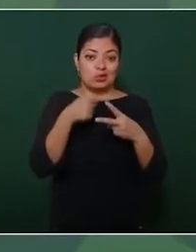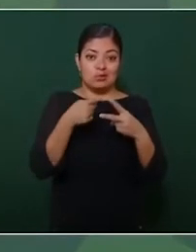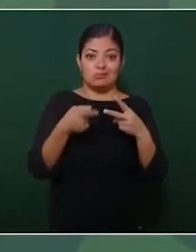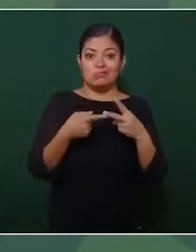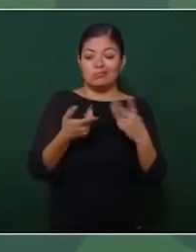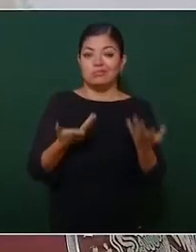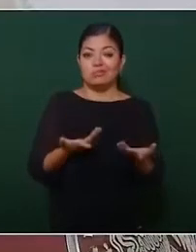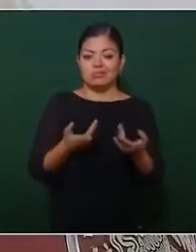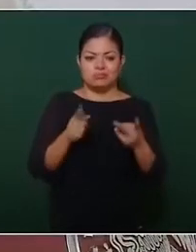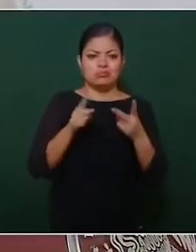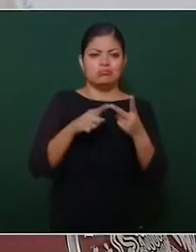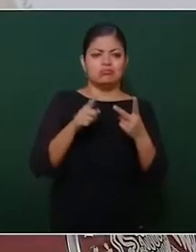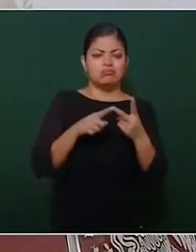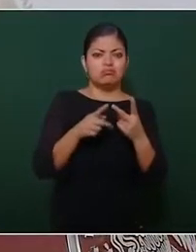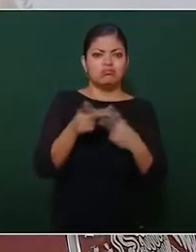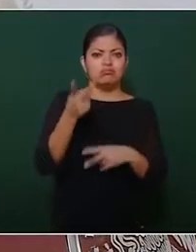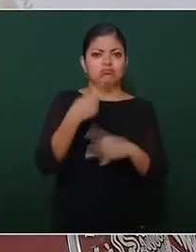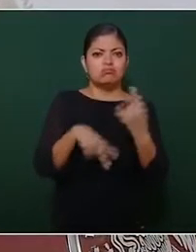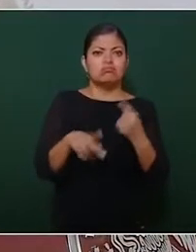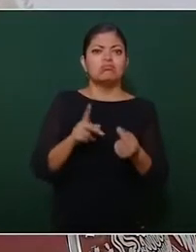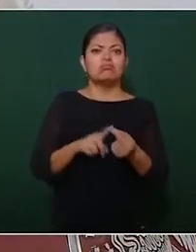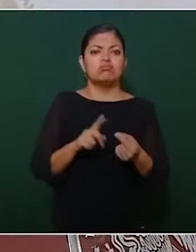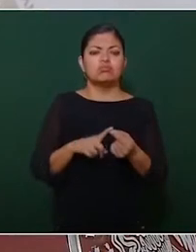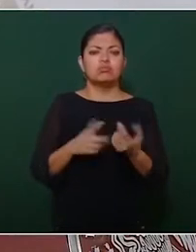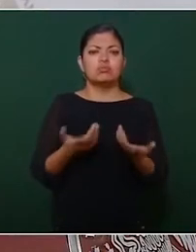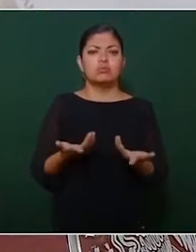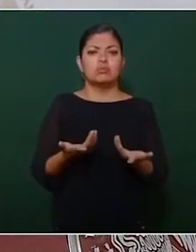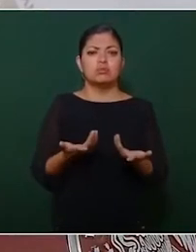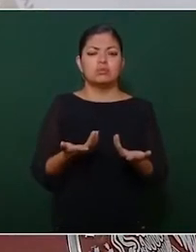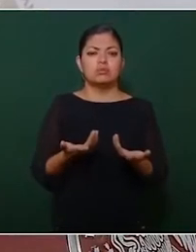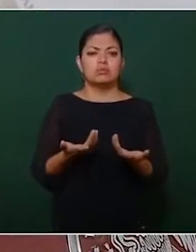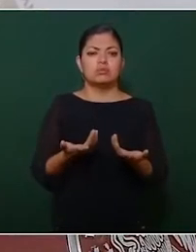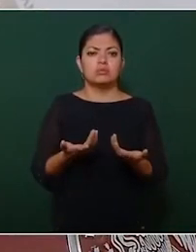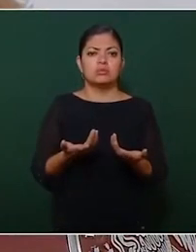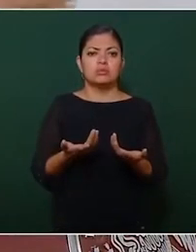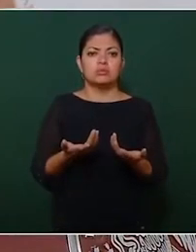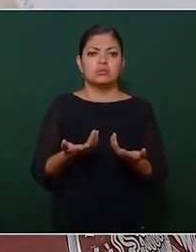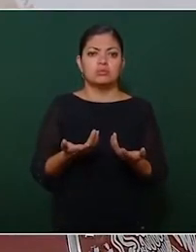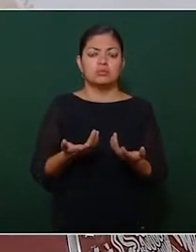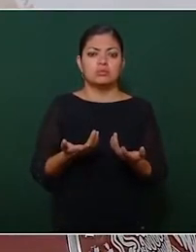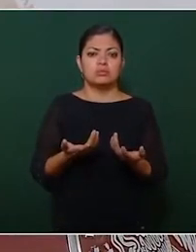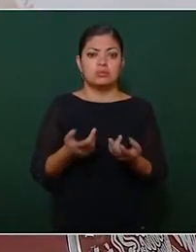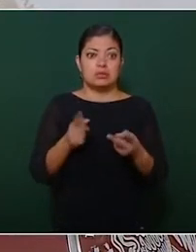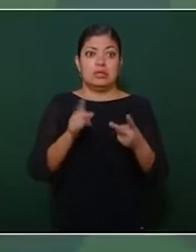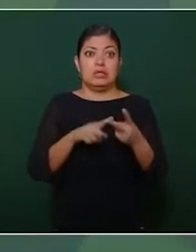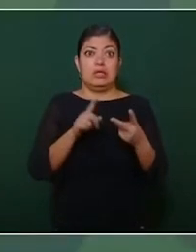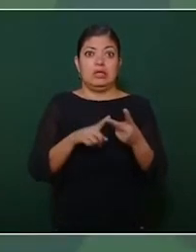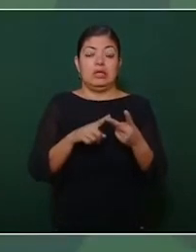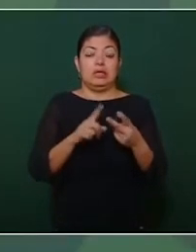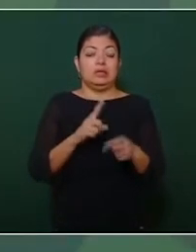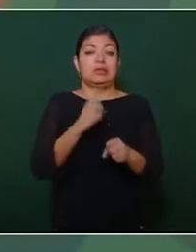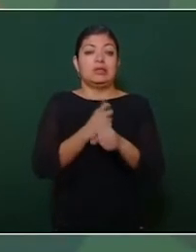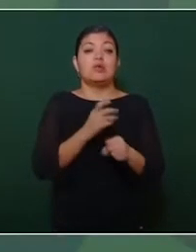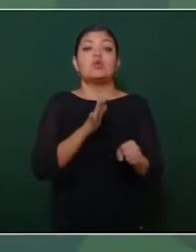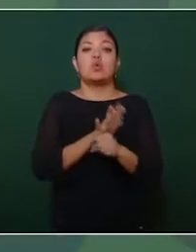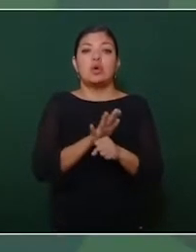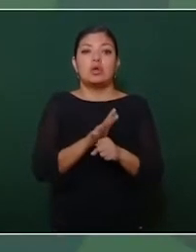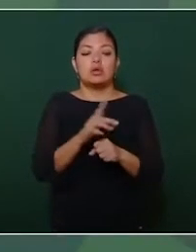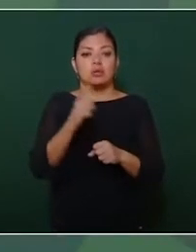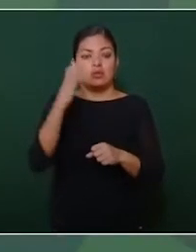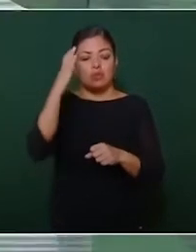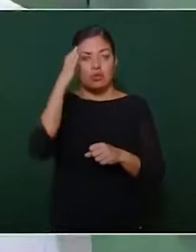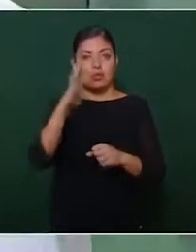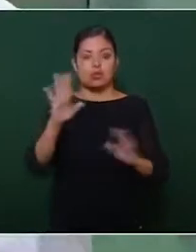propiciada, más que nada precipitada, exacerbada